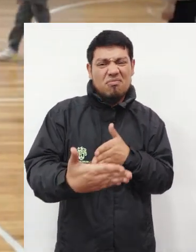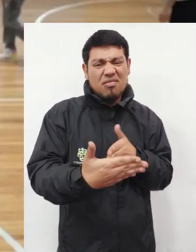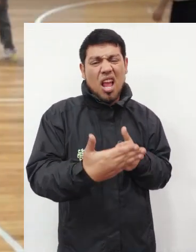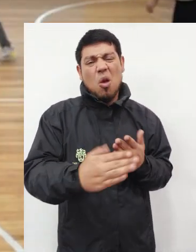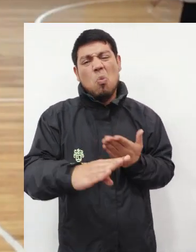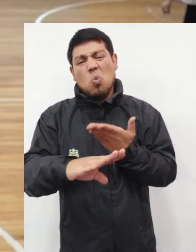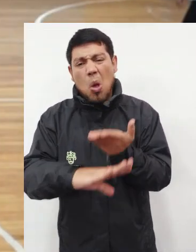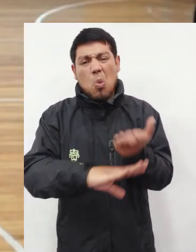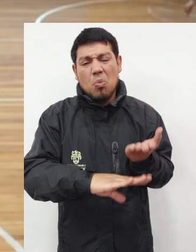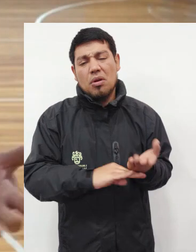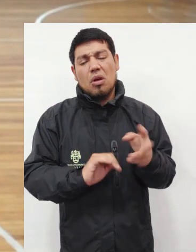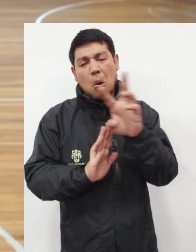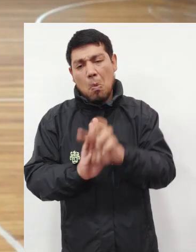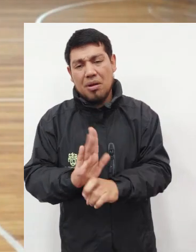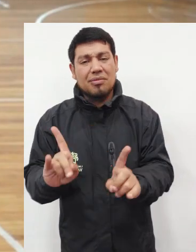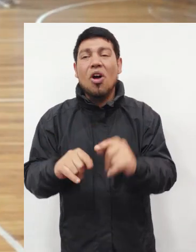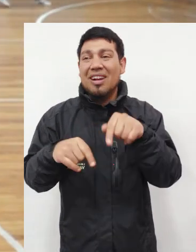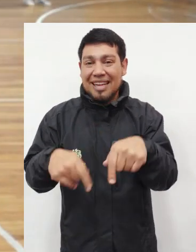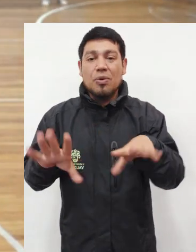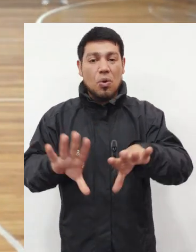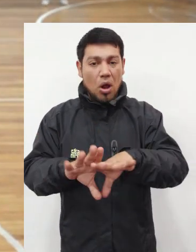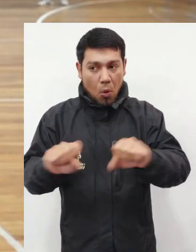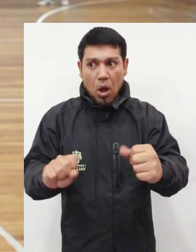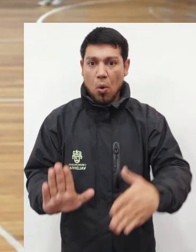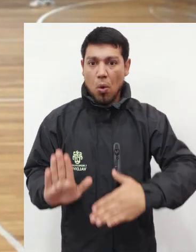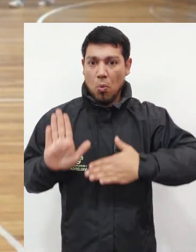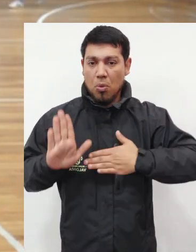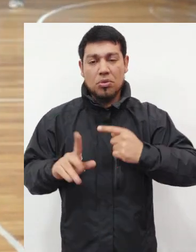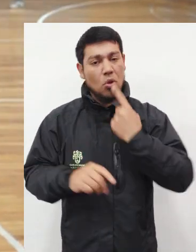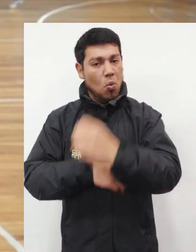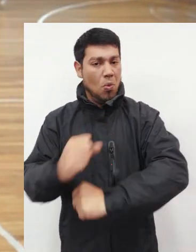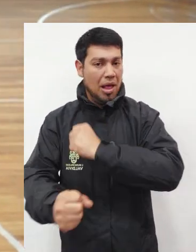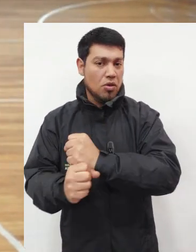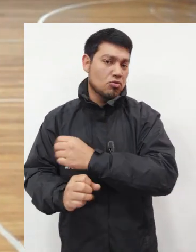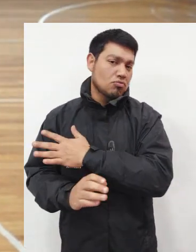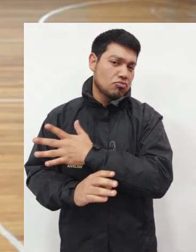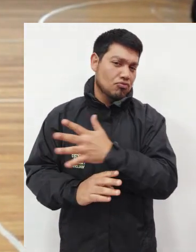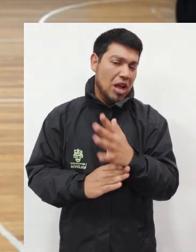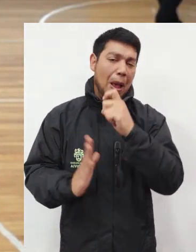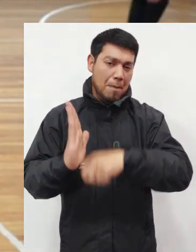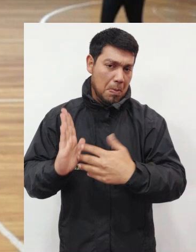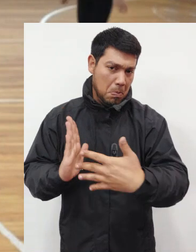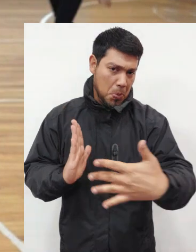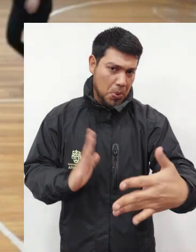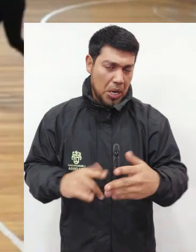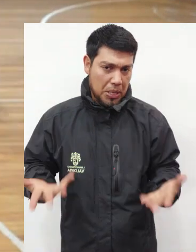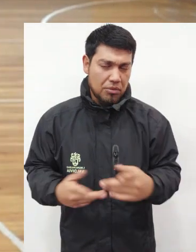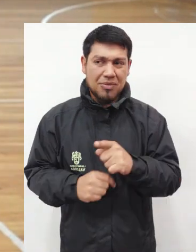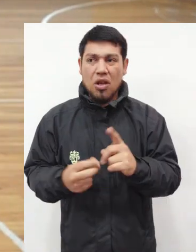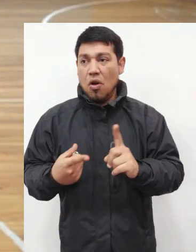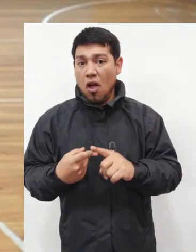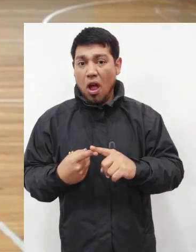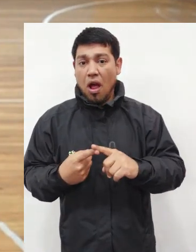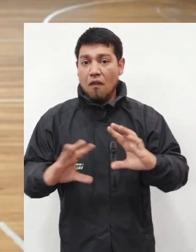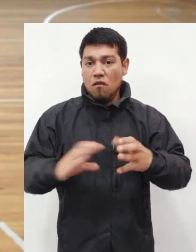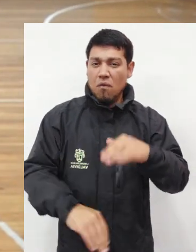sin estar tirando proyectos, por ejemplo, que sea algo más del año, ya sea natación, ya sea